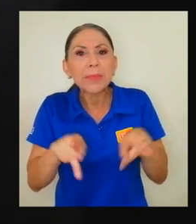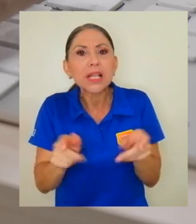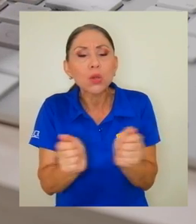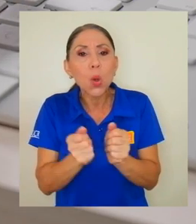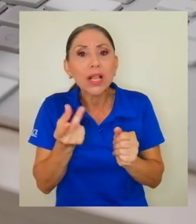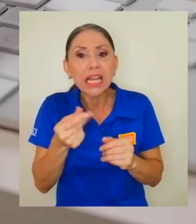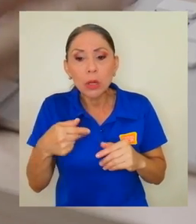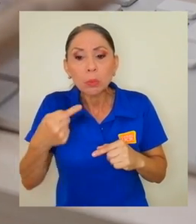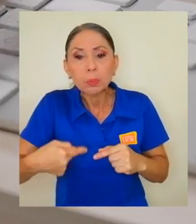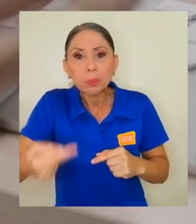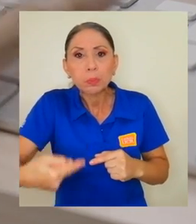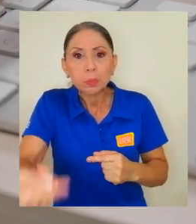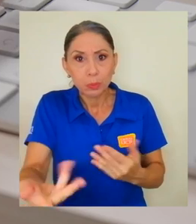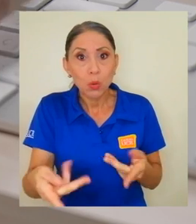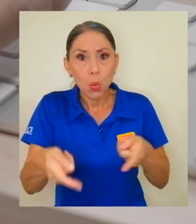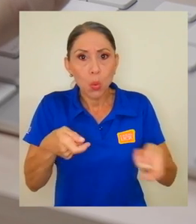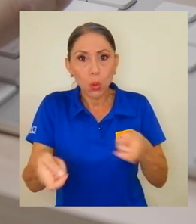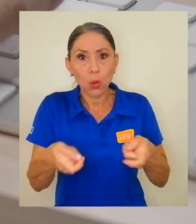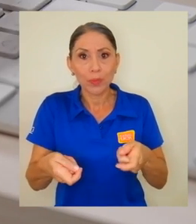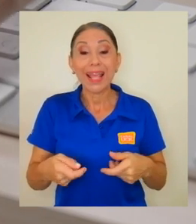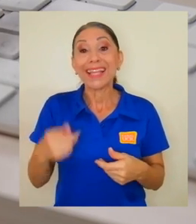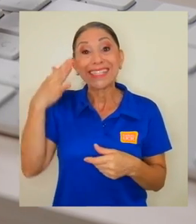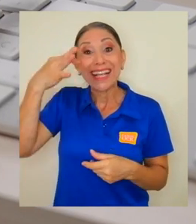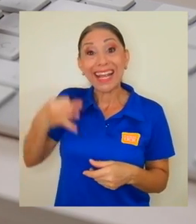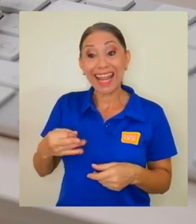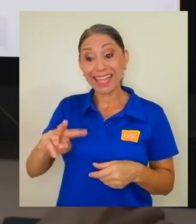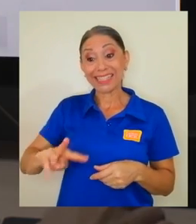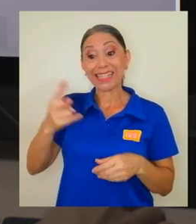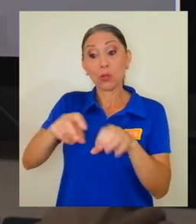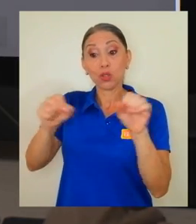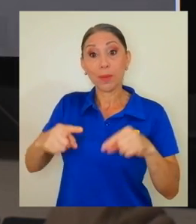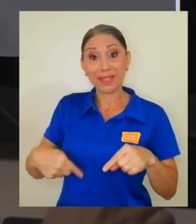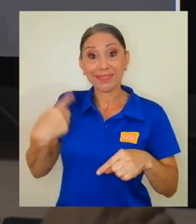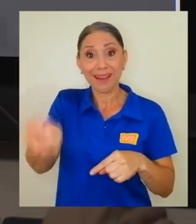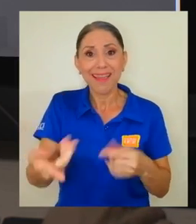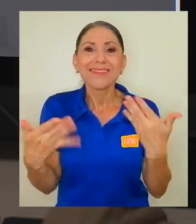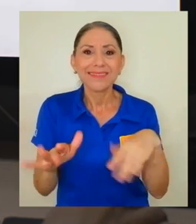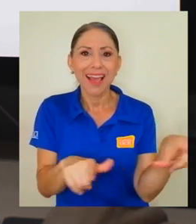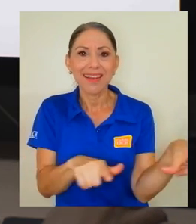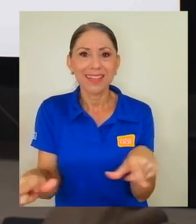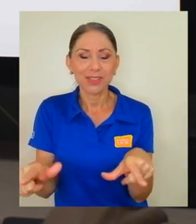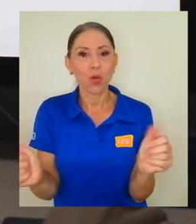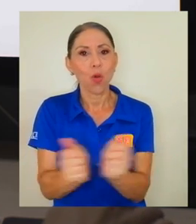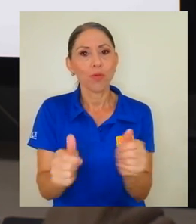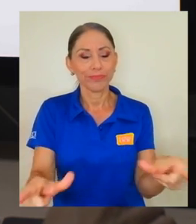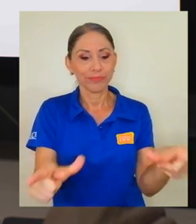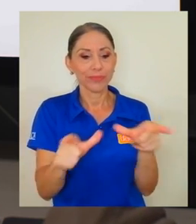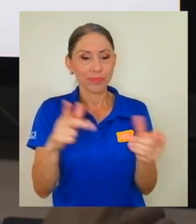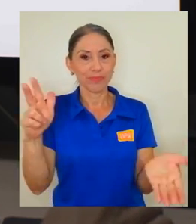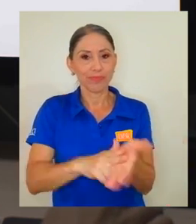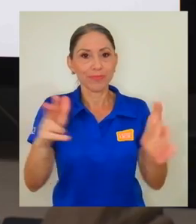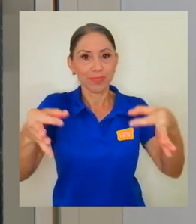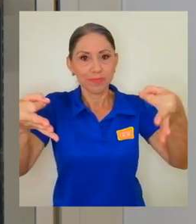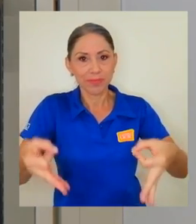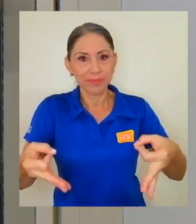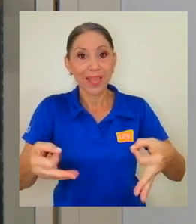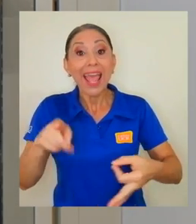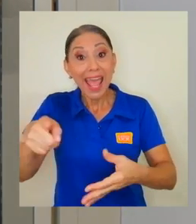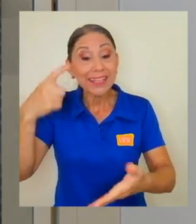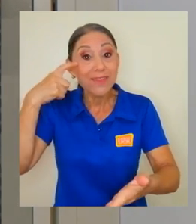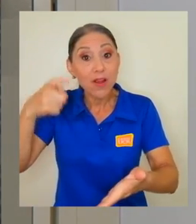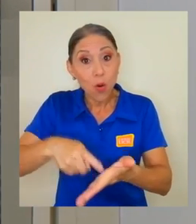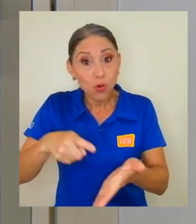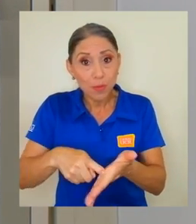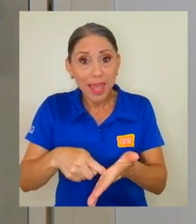Se prevé que para principios del segundo semestre de este año ya esté todo listo y se obtenga la respectiva certificación. Este